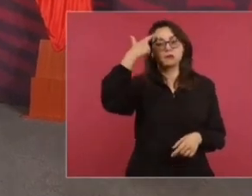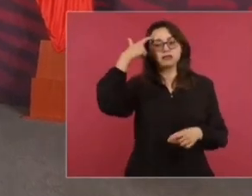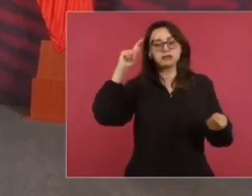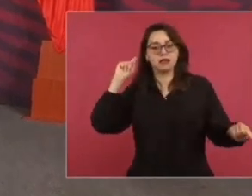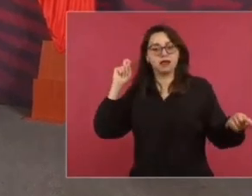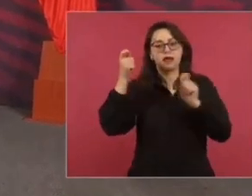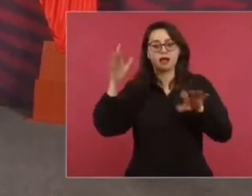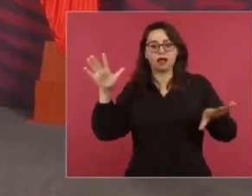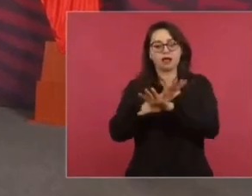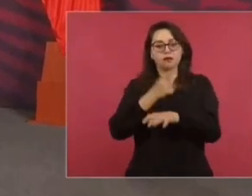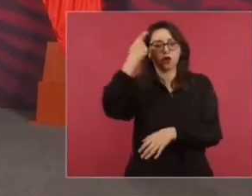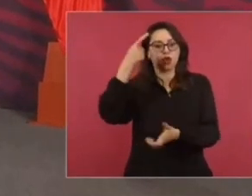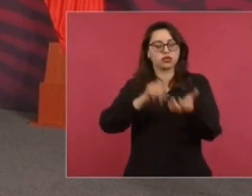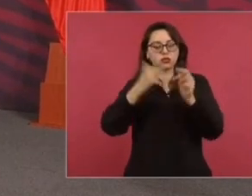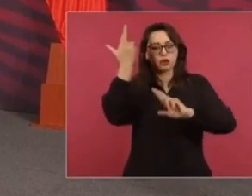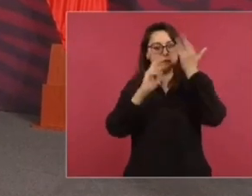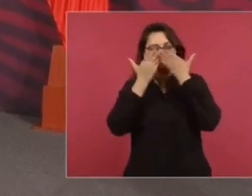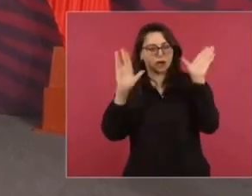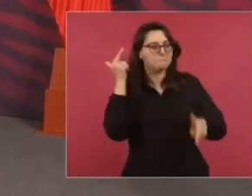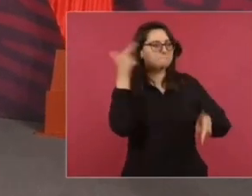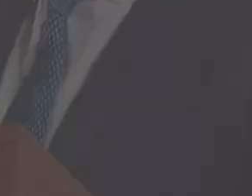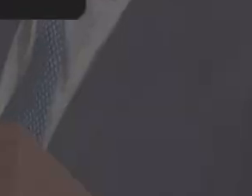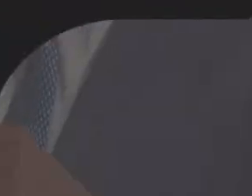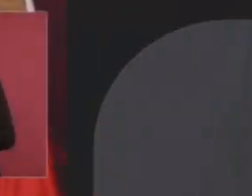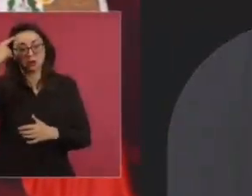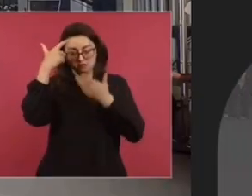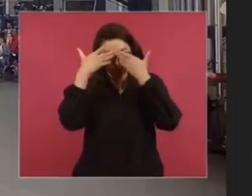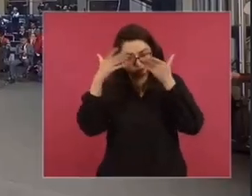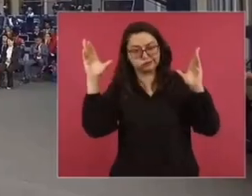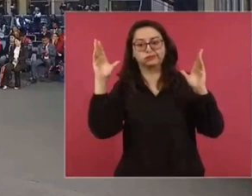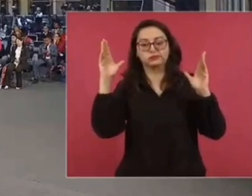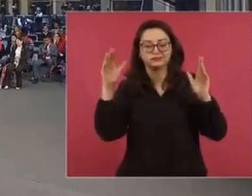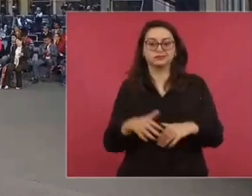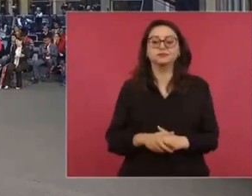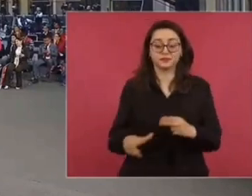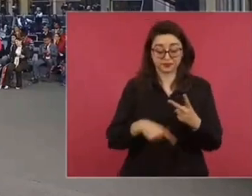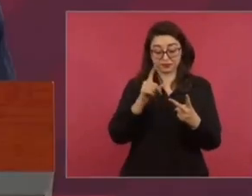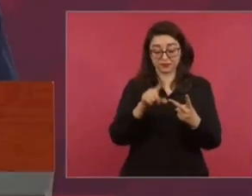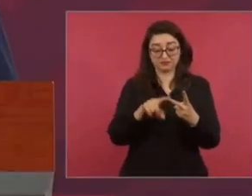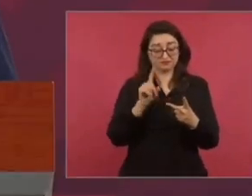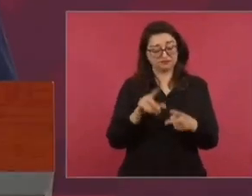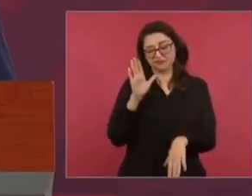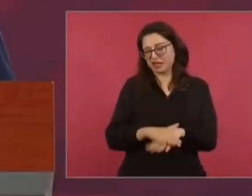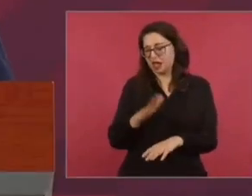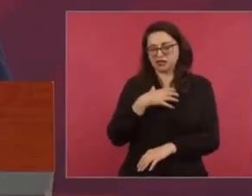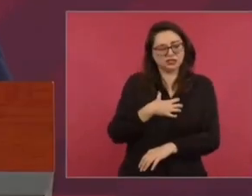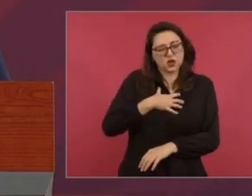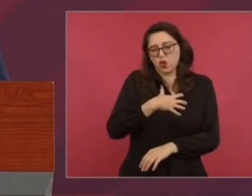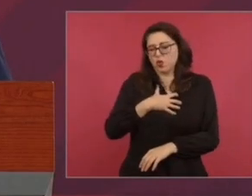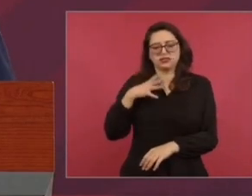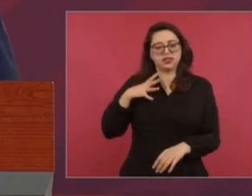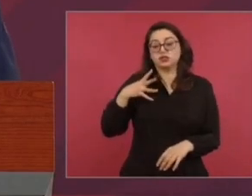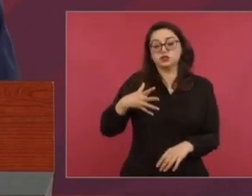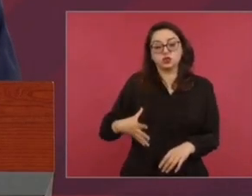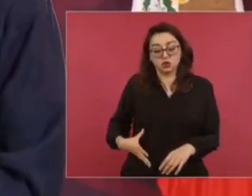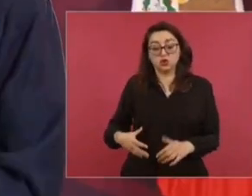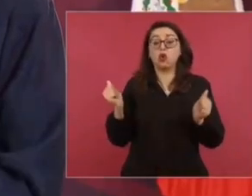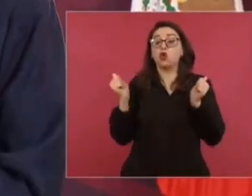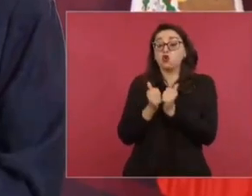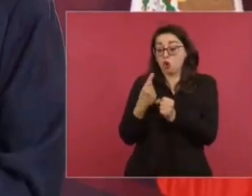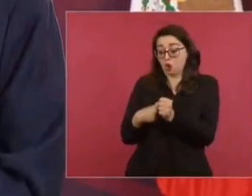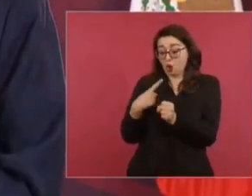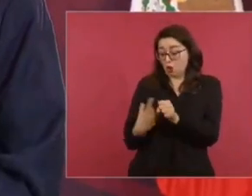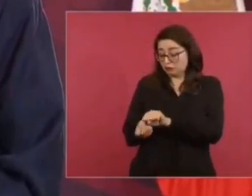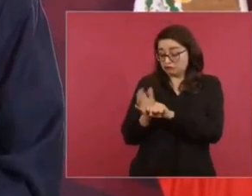con la revolución de las conciencias. Y lo segundo es que estoy muy contento porque a pesar de la pandemia